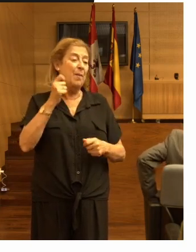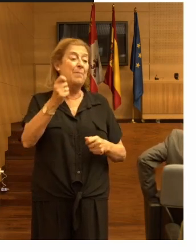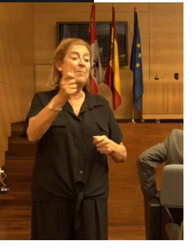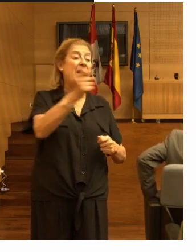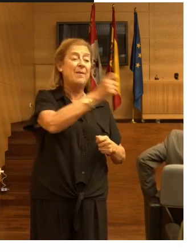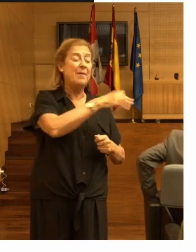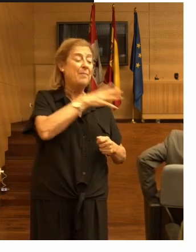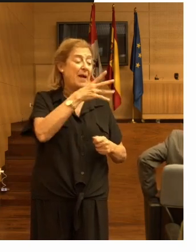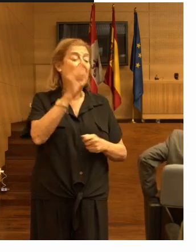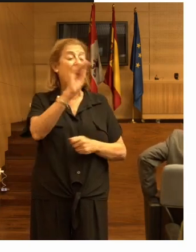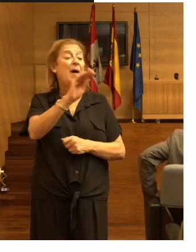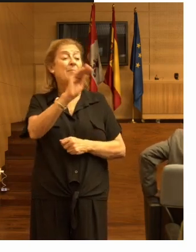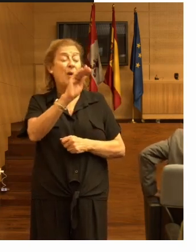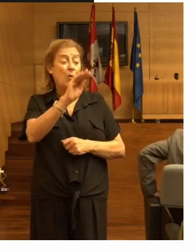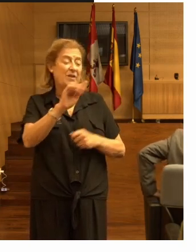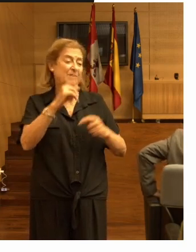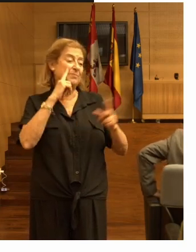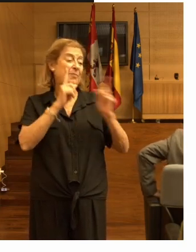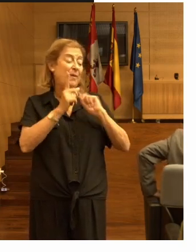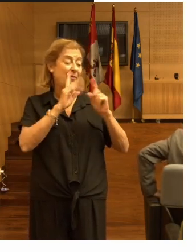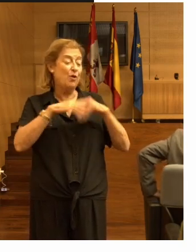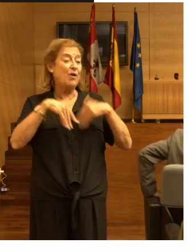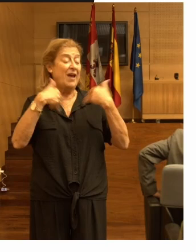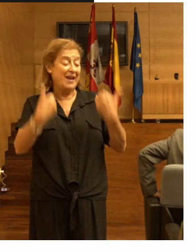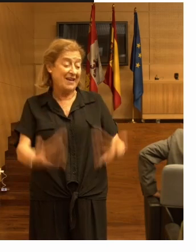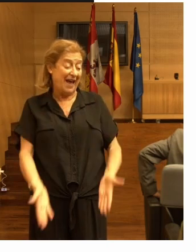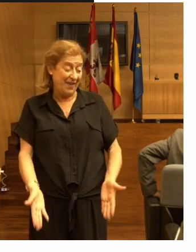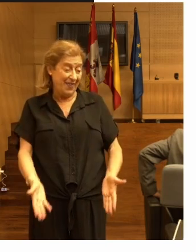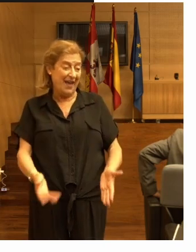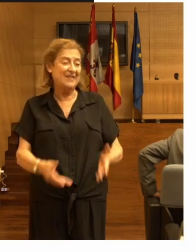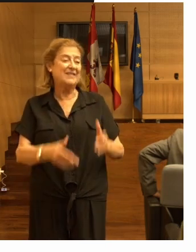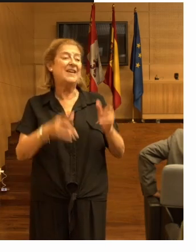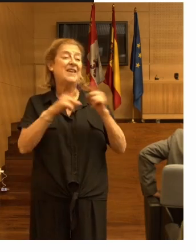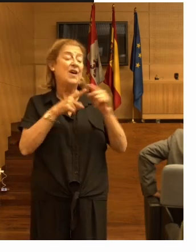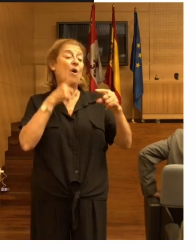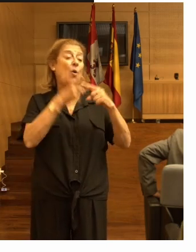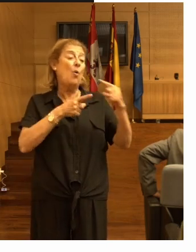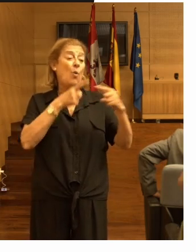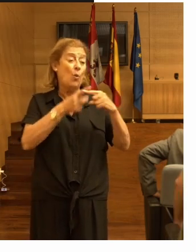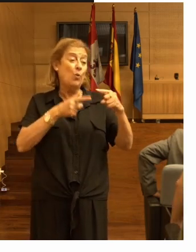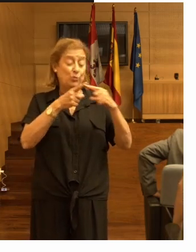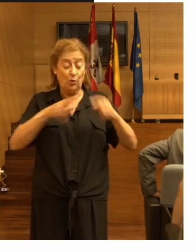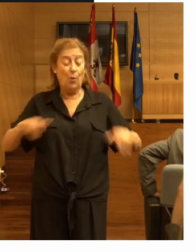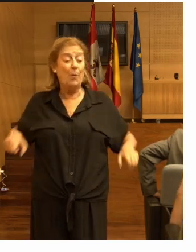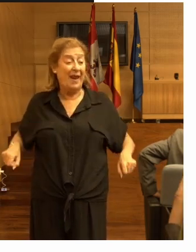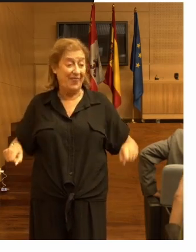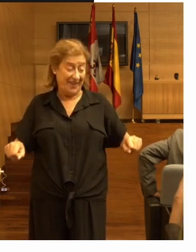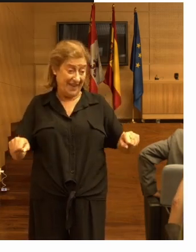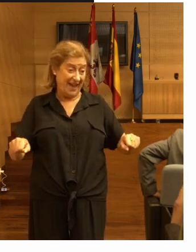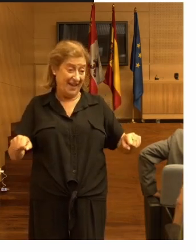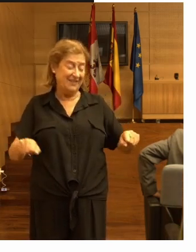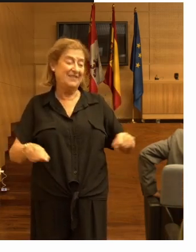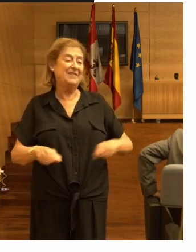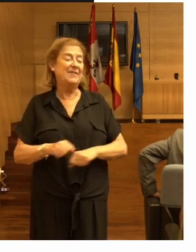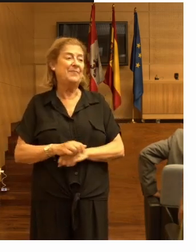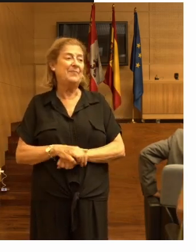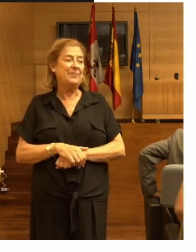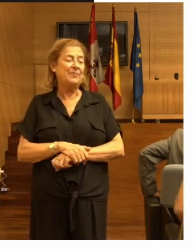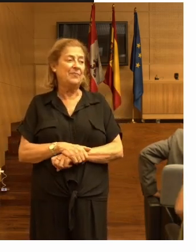sobre prevención de caídas de Clemens y sobre uso de barandillas y sujeciones de Elizabeth